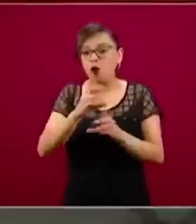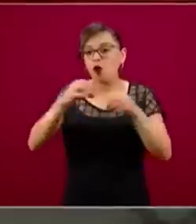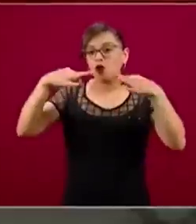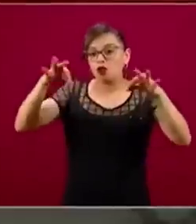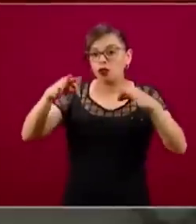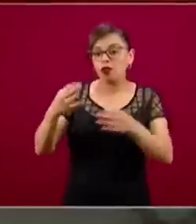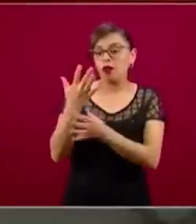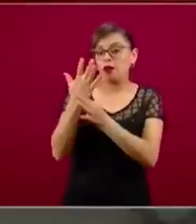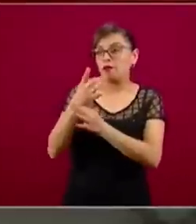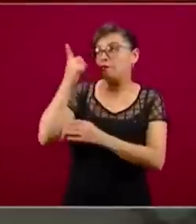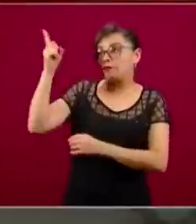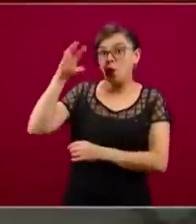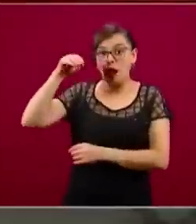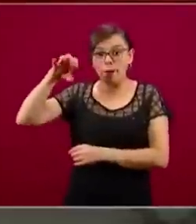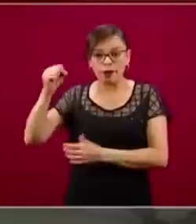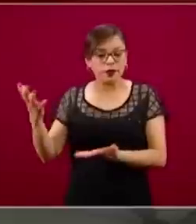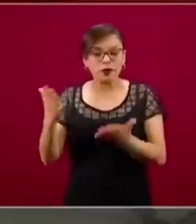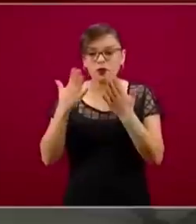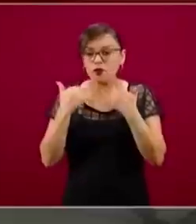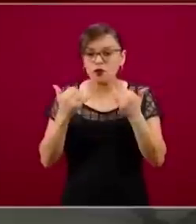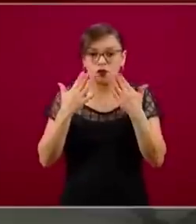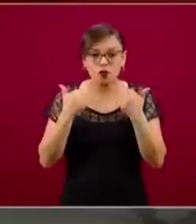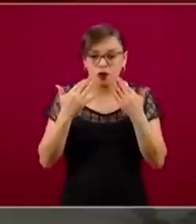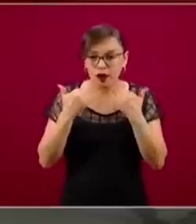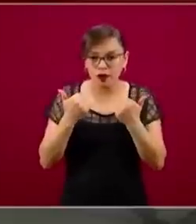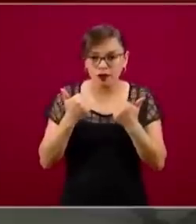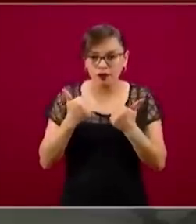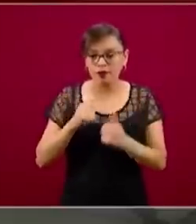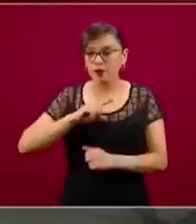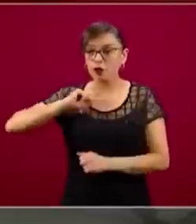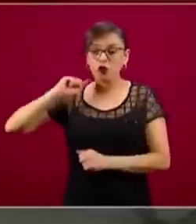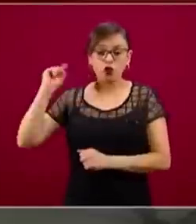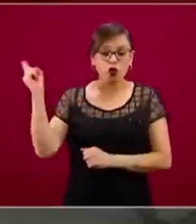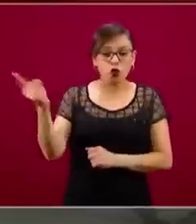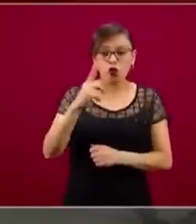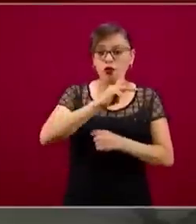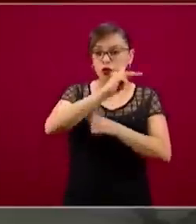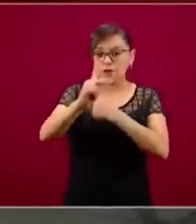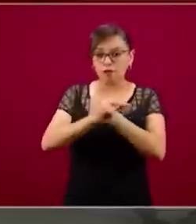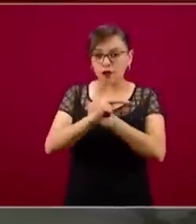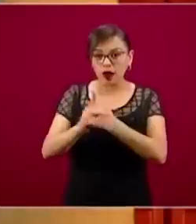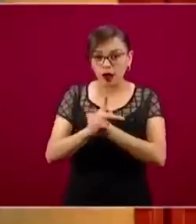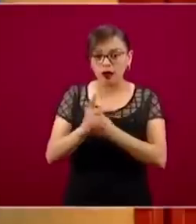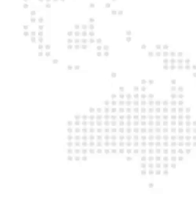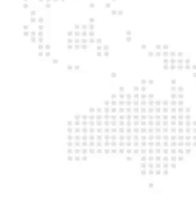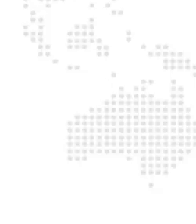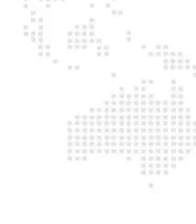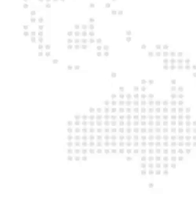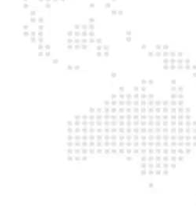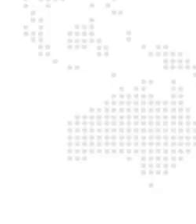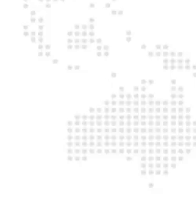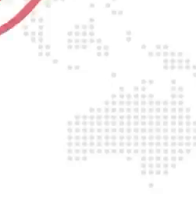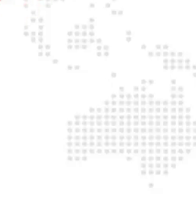la OMS, no, todos los países estamos buscando cuál es el momento óptimo.